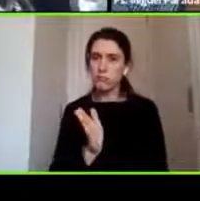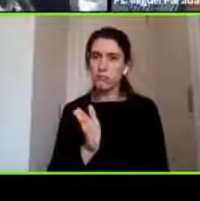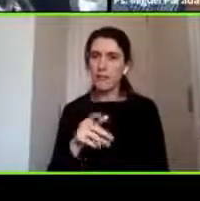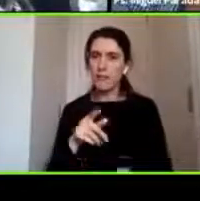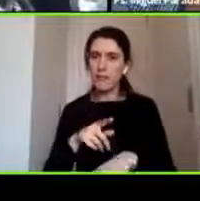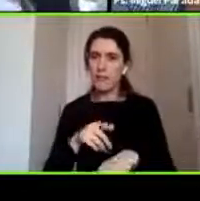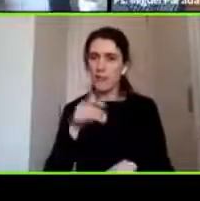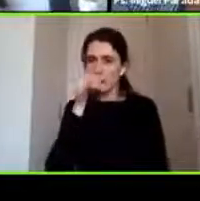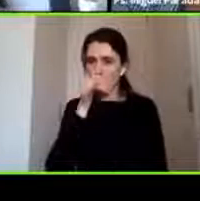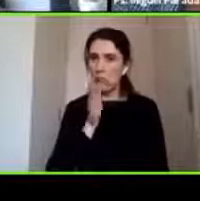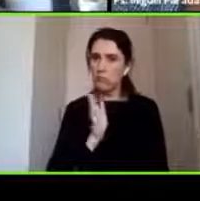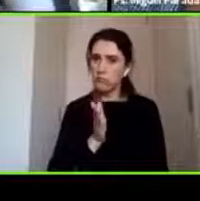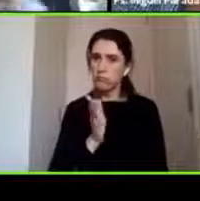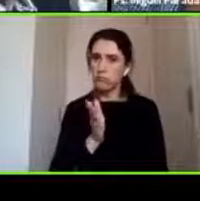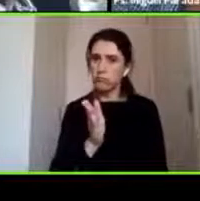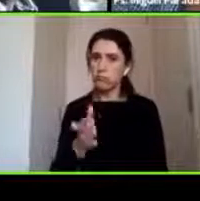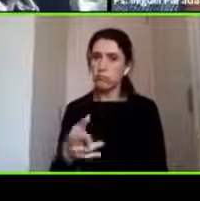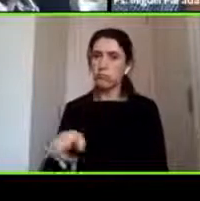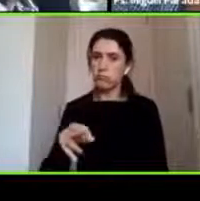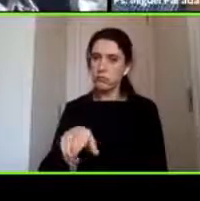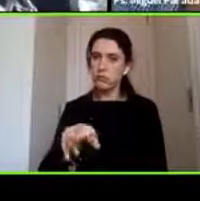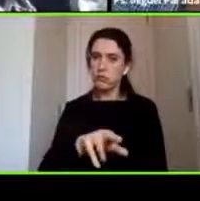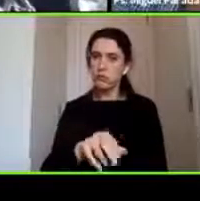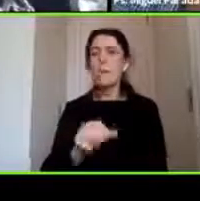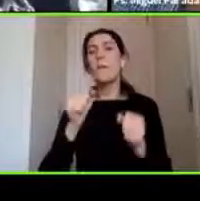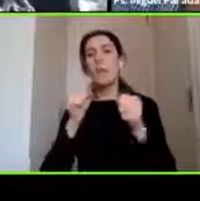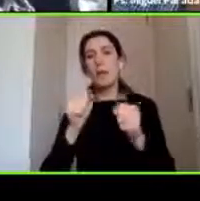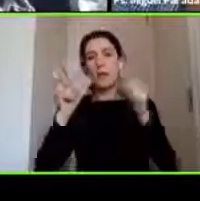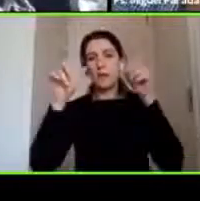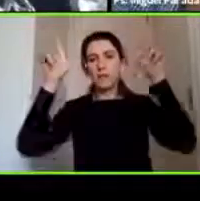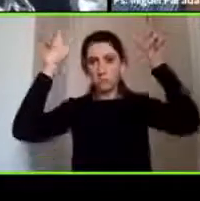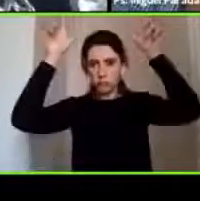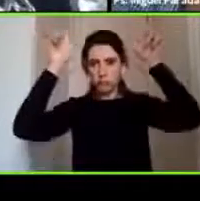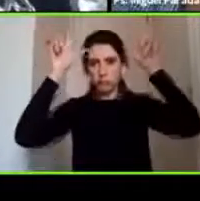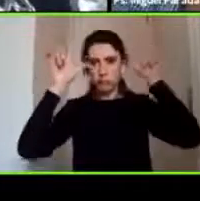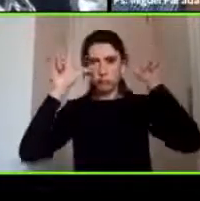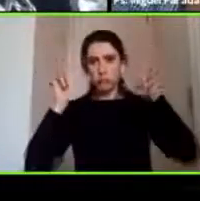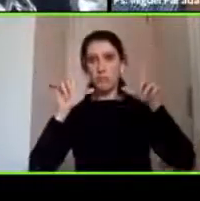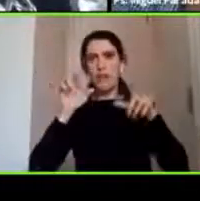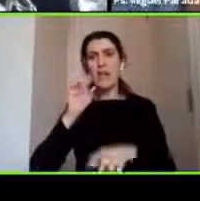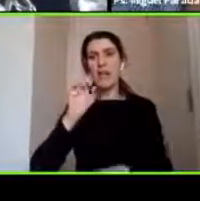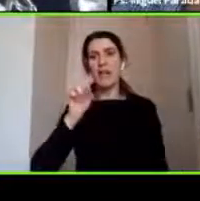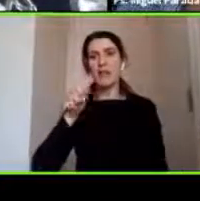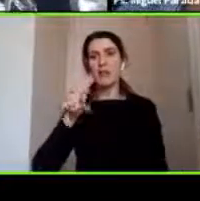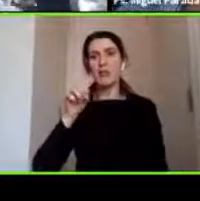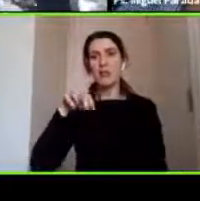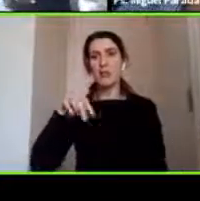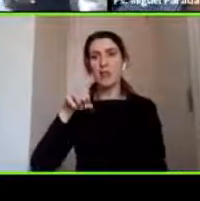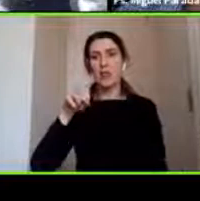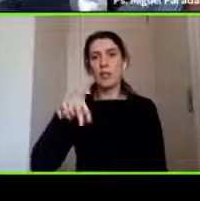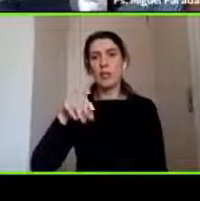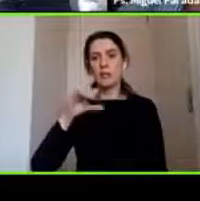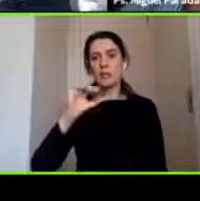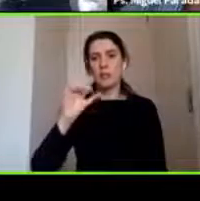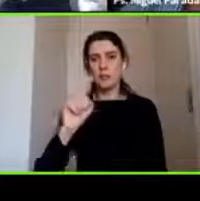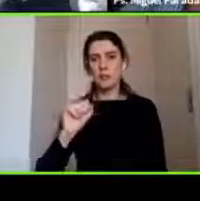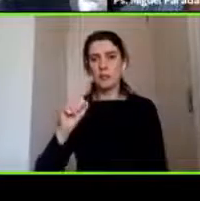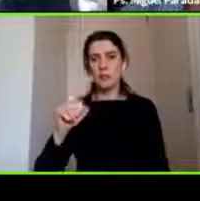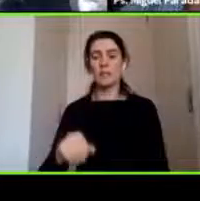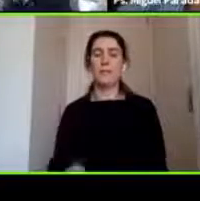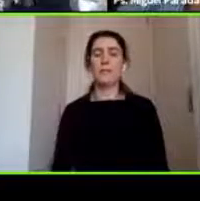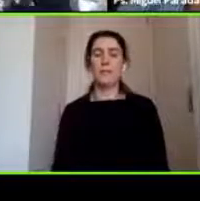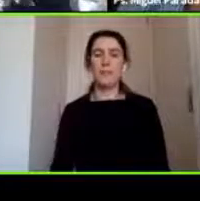acudir a neuroimagen más específica como es la resonancia nuclear magnética aparte de todo el otro seguimiento